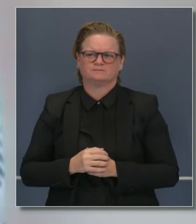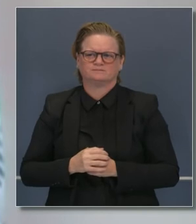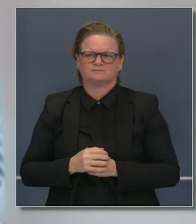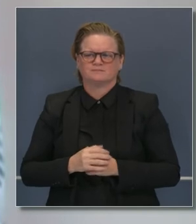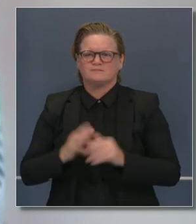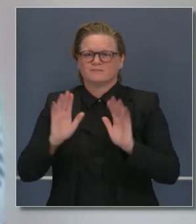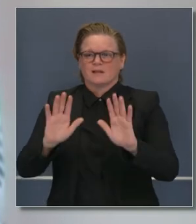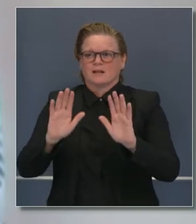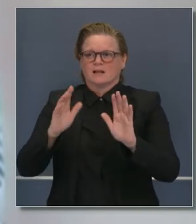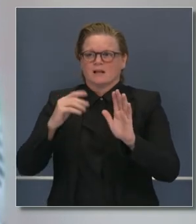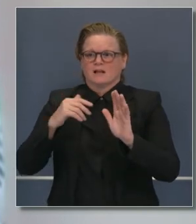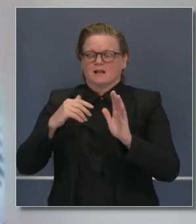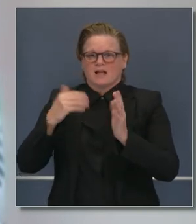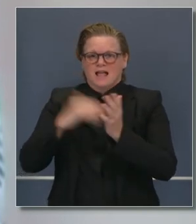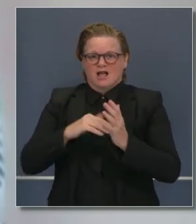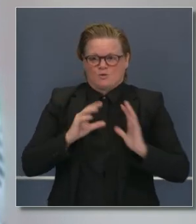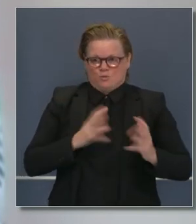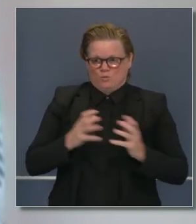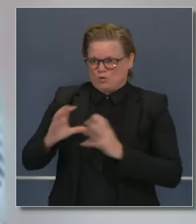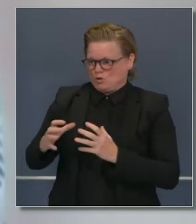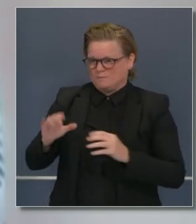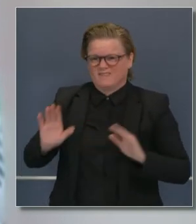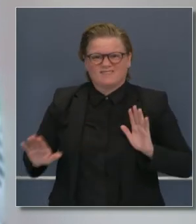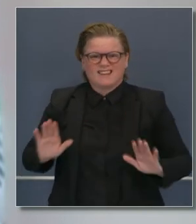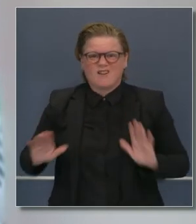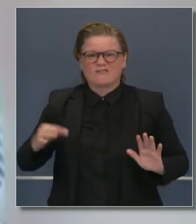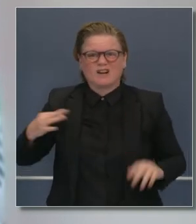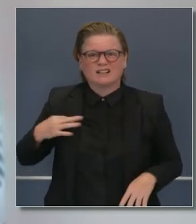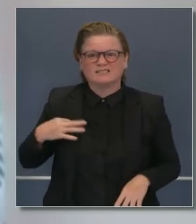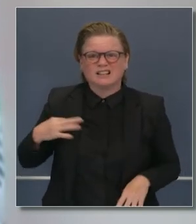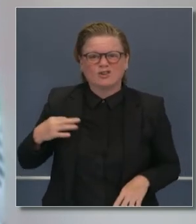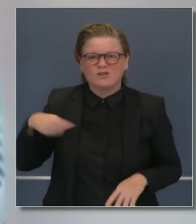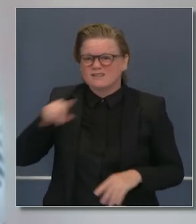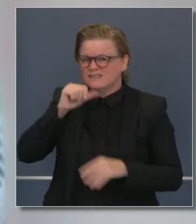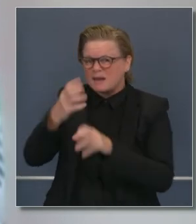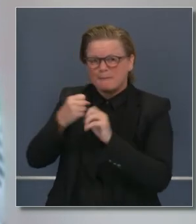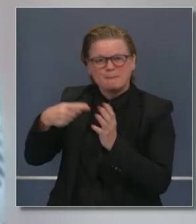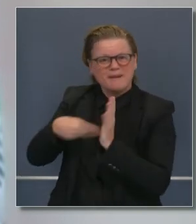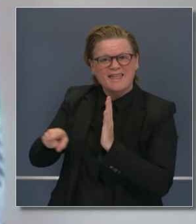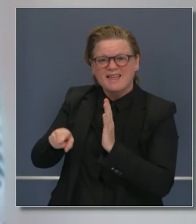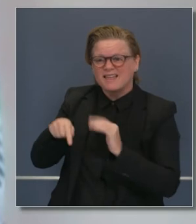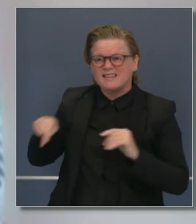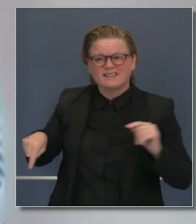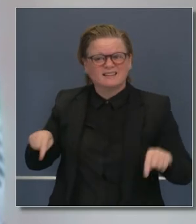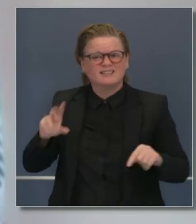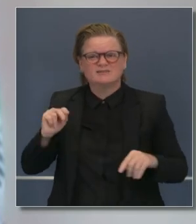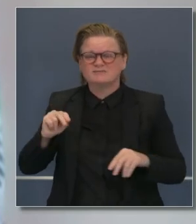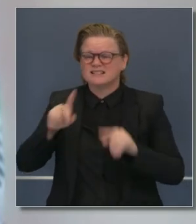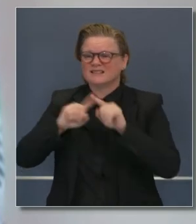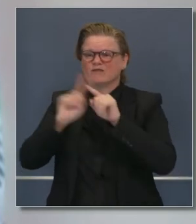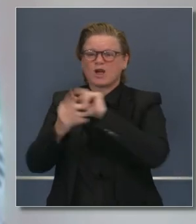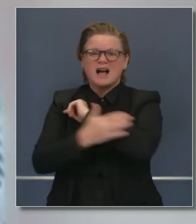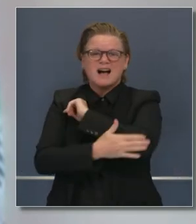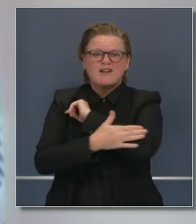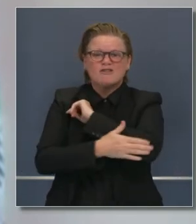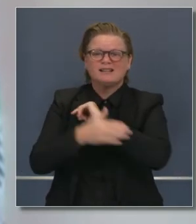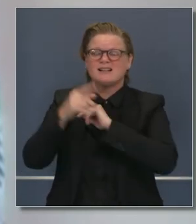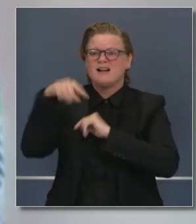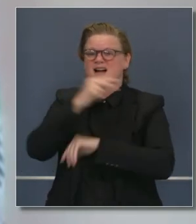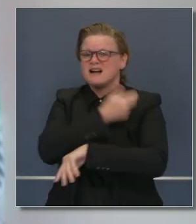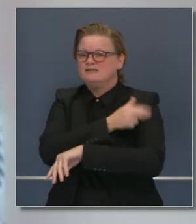aquellos que contribuyeron su tiempo para hacer de esto un éxito. Esos condados, esos hospitales que se están